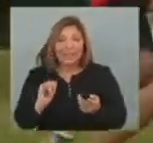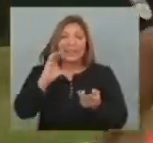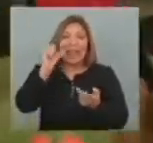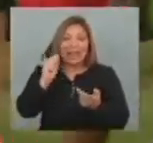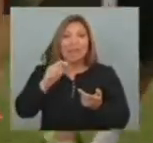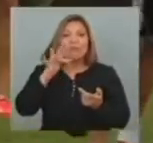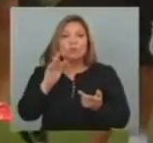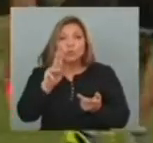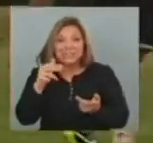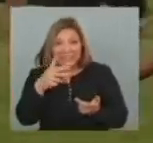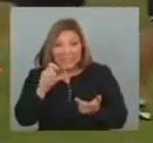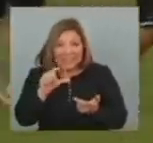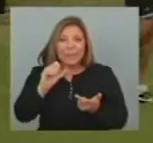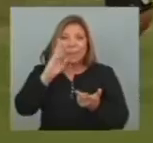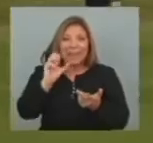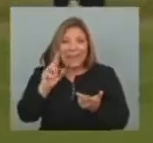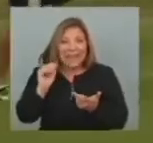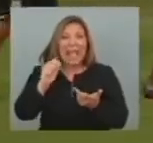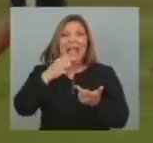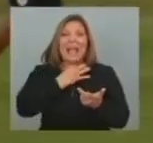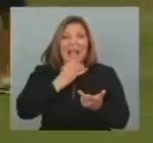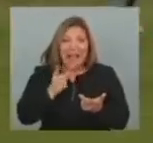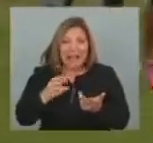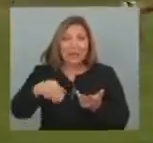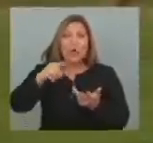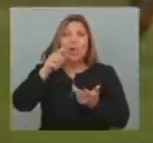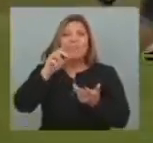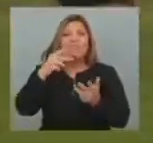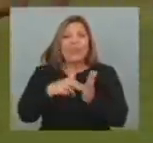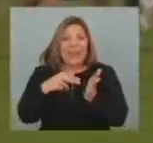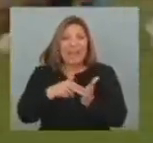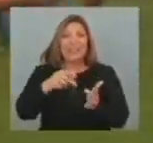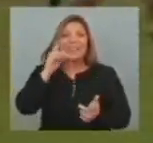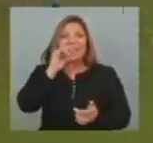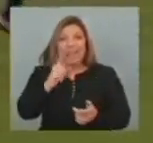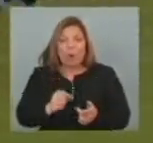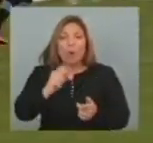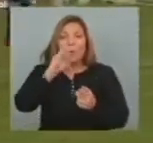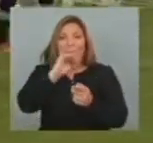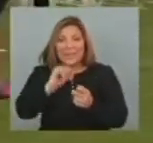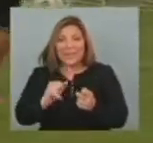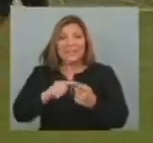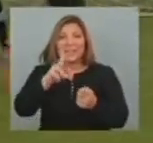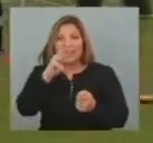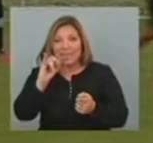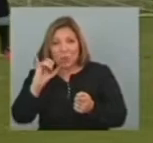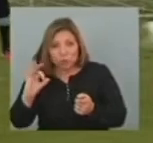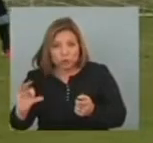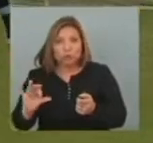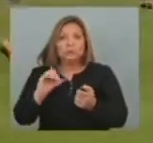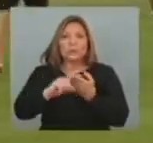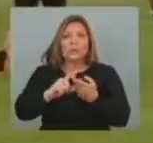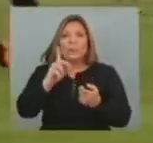Jorge Fuchile El Maxi Pereira Walter Gargano Álvaro El flaco Fernández Diego Pérez Egidio Arevalo Ríos El Tata Álvaro González